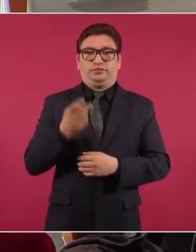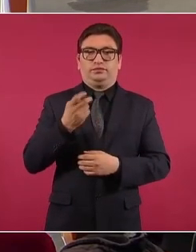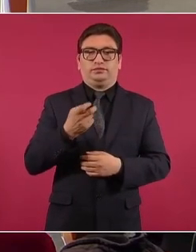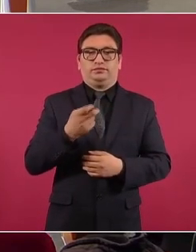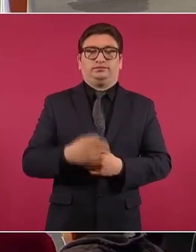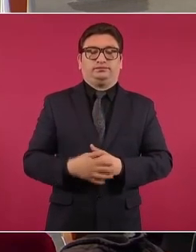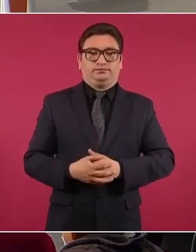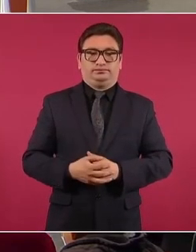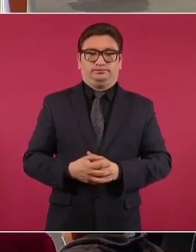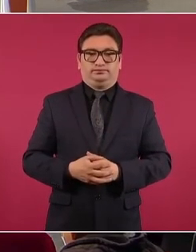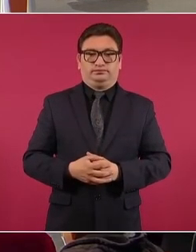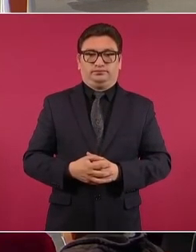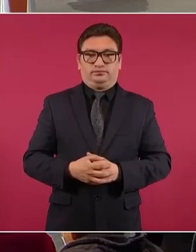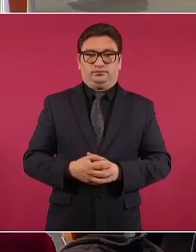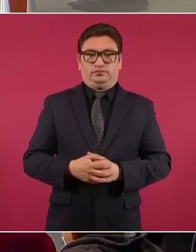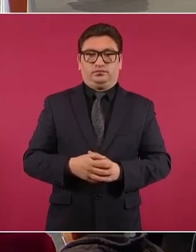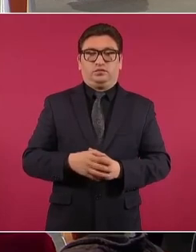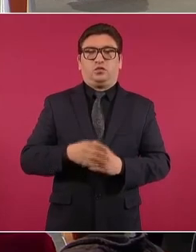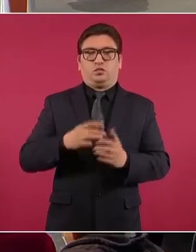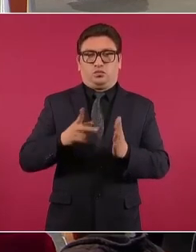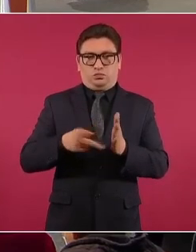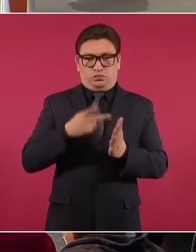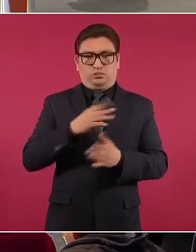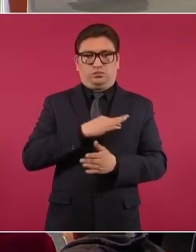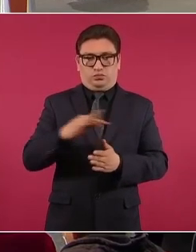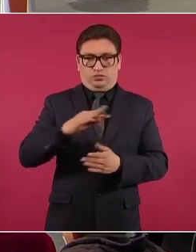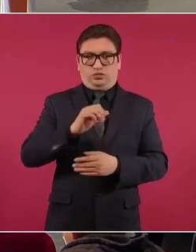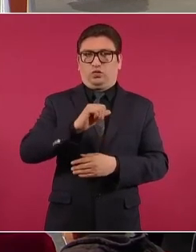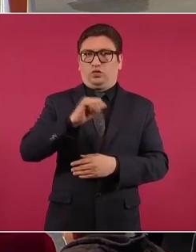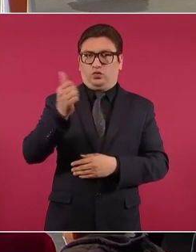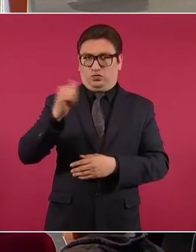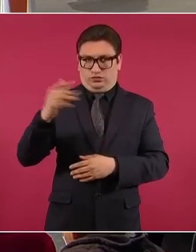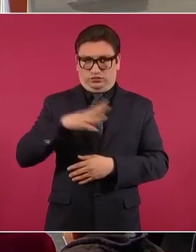Esto lo podemos repetir. ¿Tienes todas las demás?